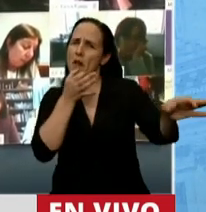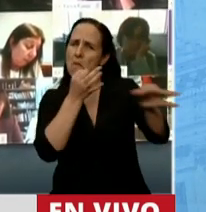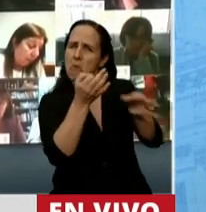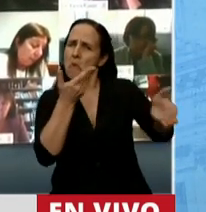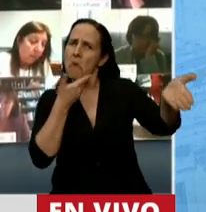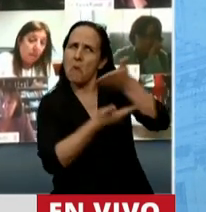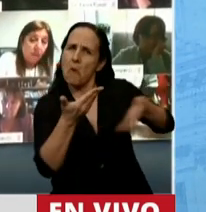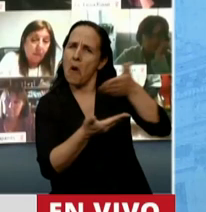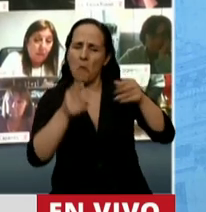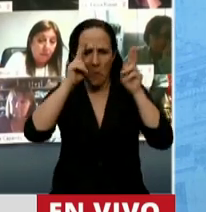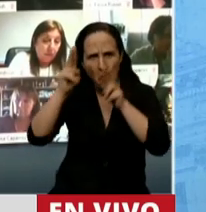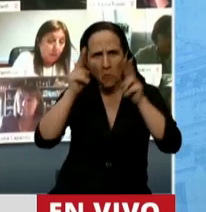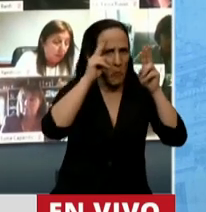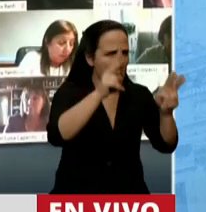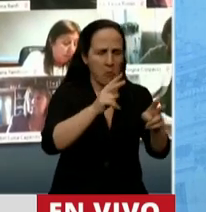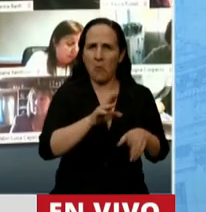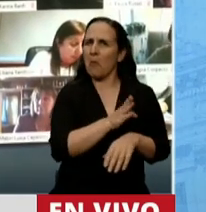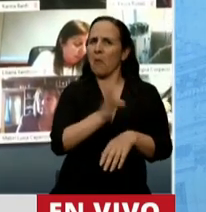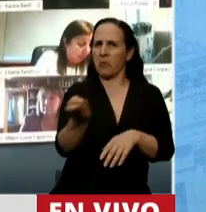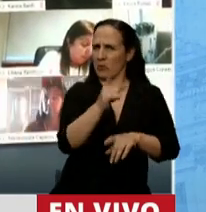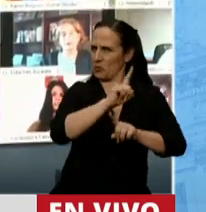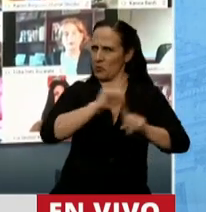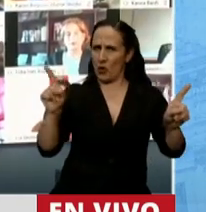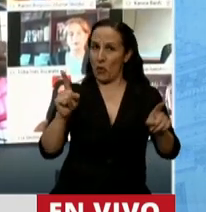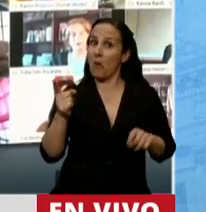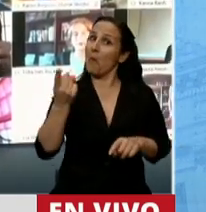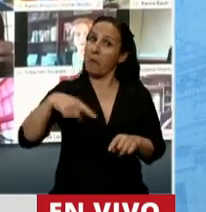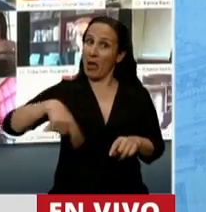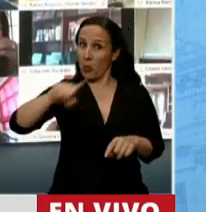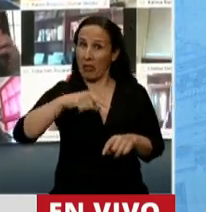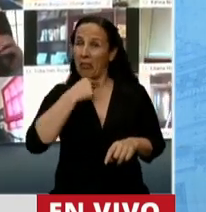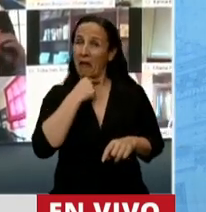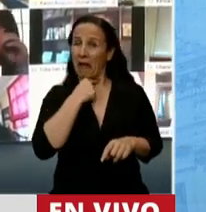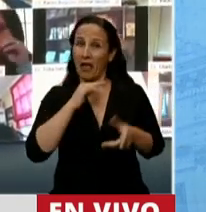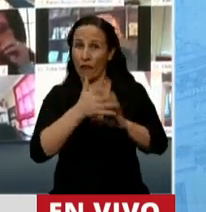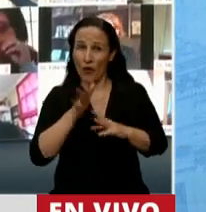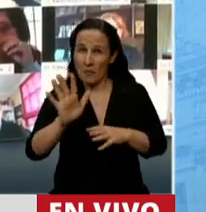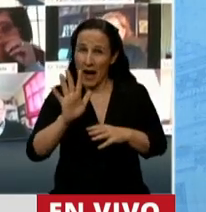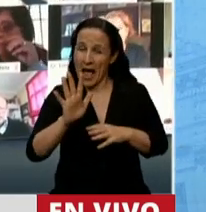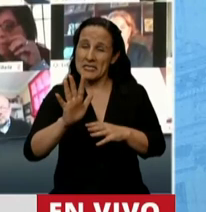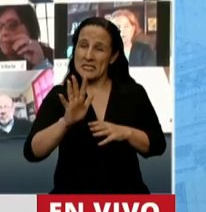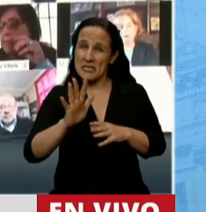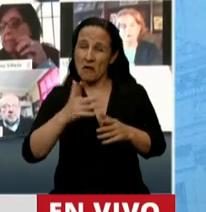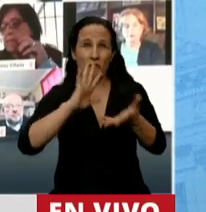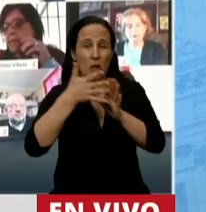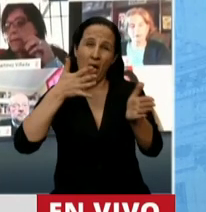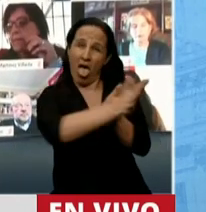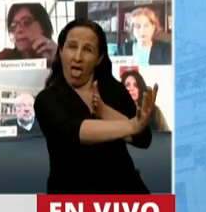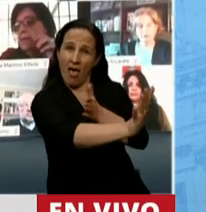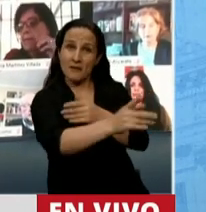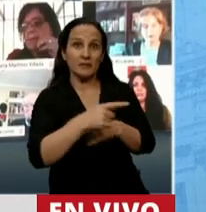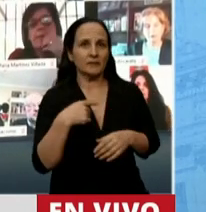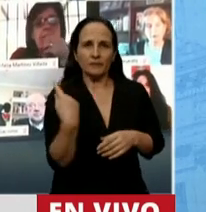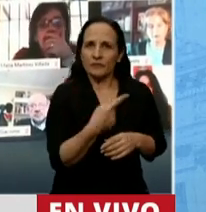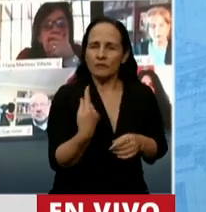lealmente. Pero si se quieren llevar por delante la República y sus instituciones y nuestras pymes, como usted